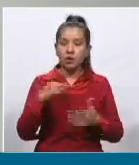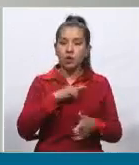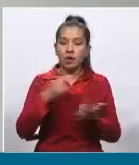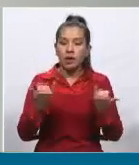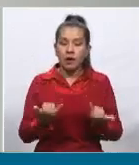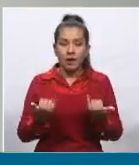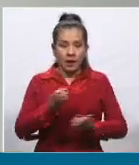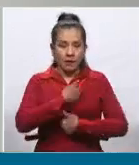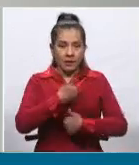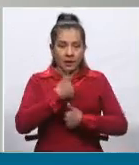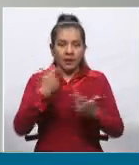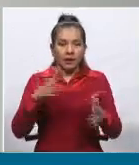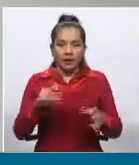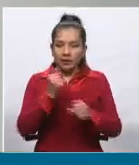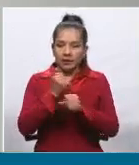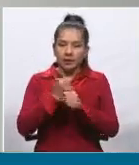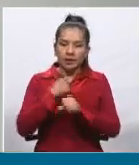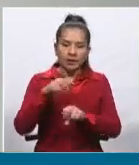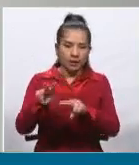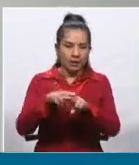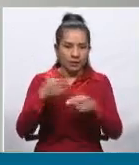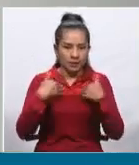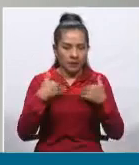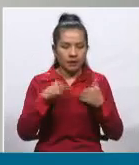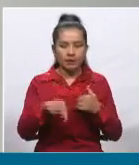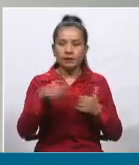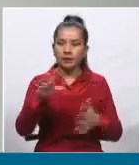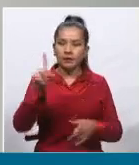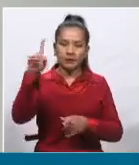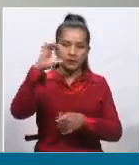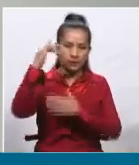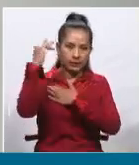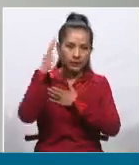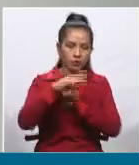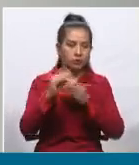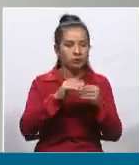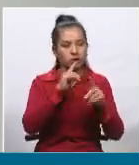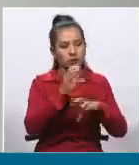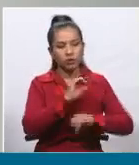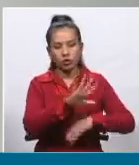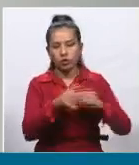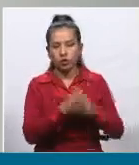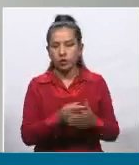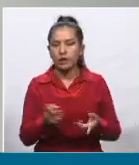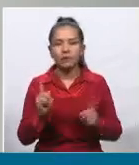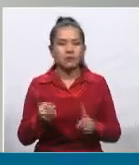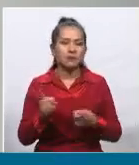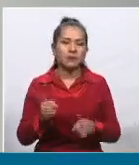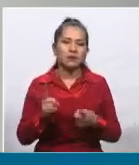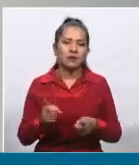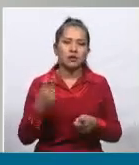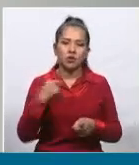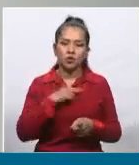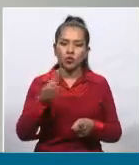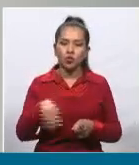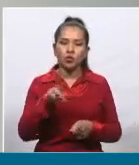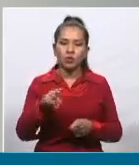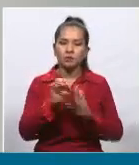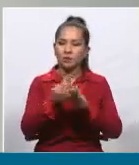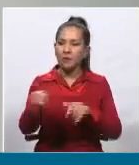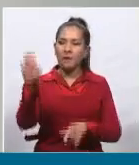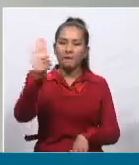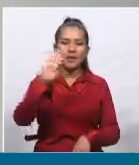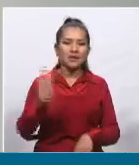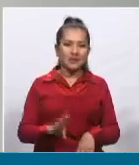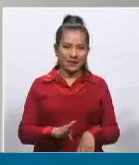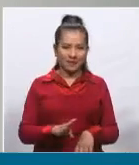tenemos ahora en operación tanto en la red oriental como occidental del país, es la misma trocha que utiliza Brasil, por ejemplo.